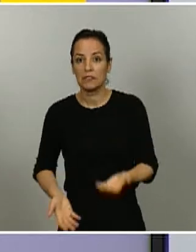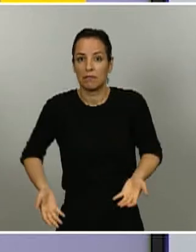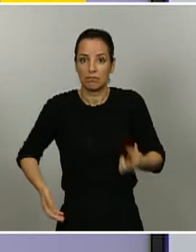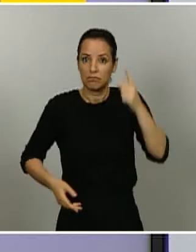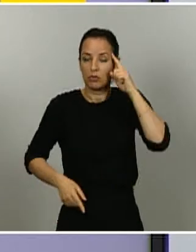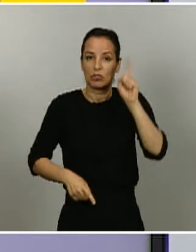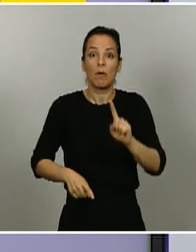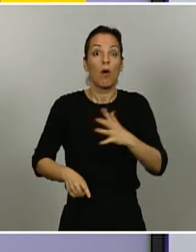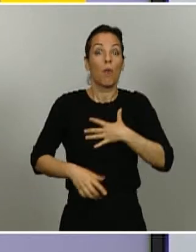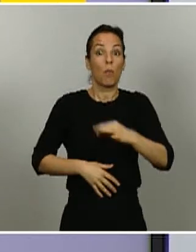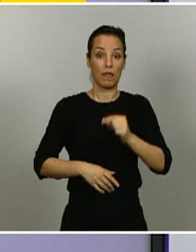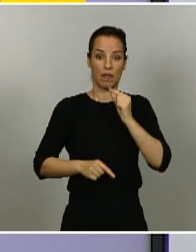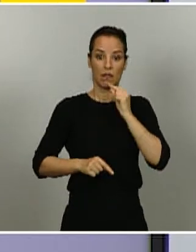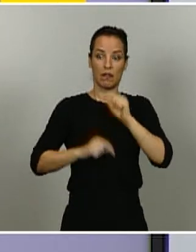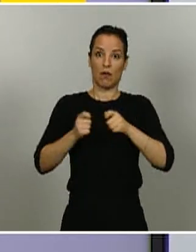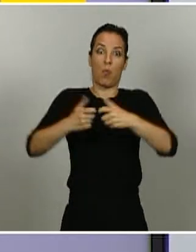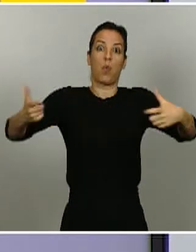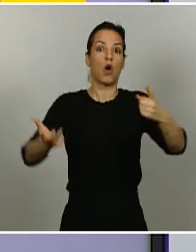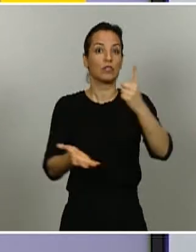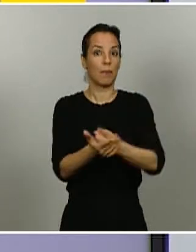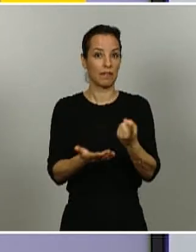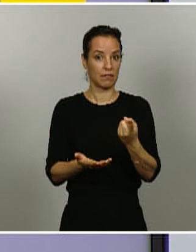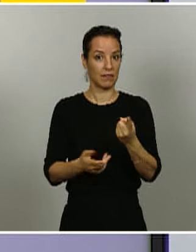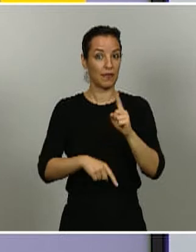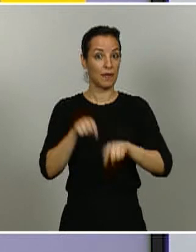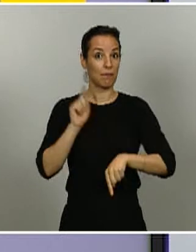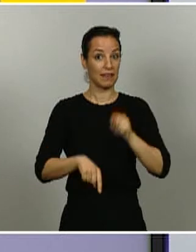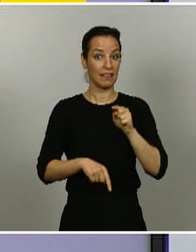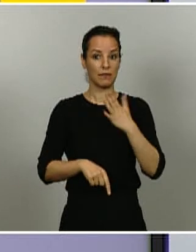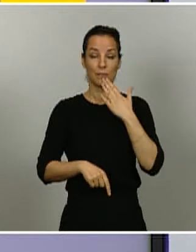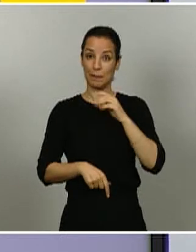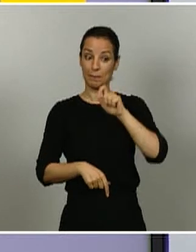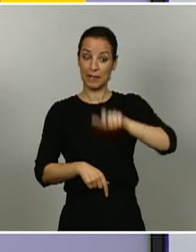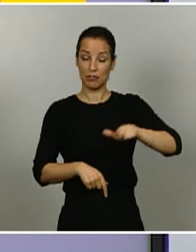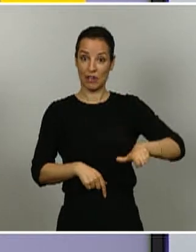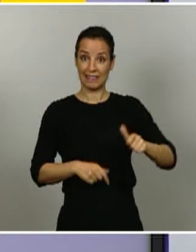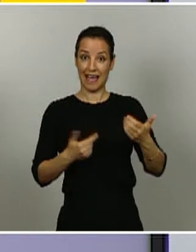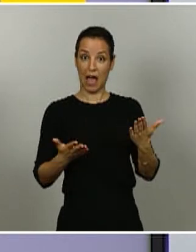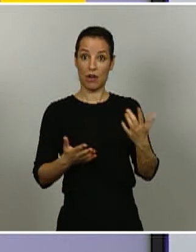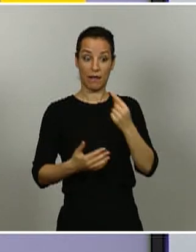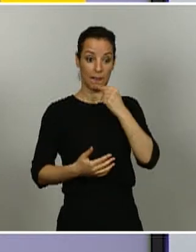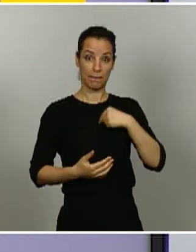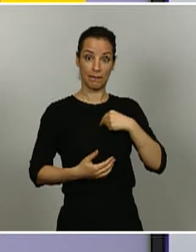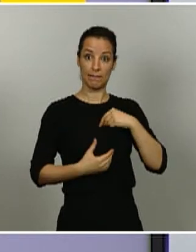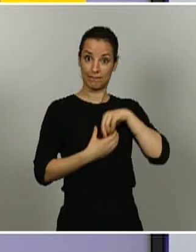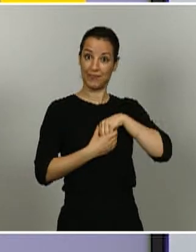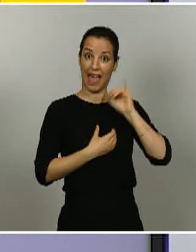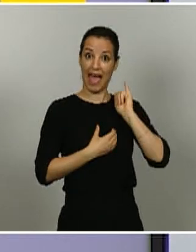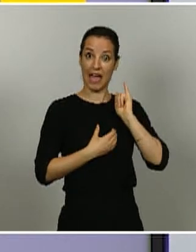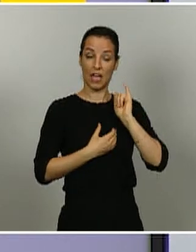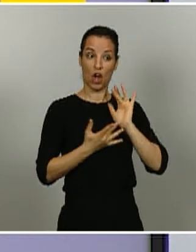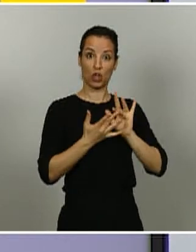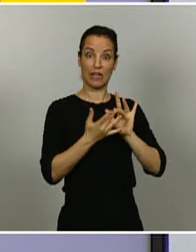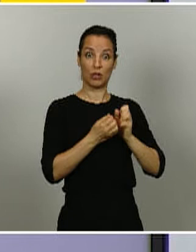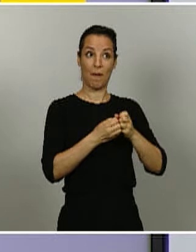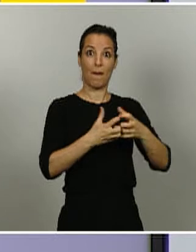la infección si se multiplicasen los contactos con personas que en este momento son portadoras del virus. No sabemos